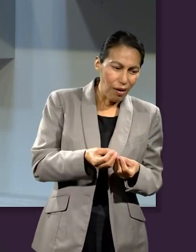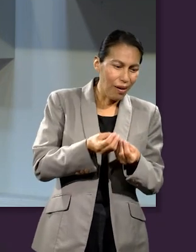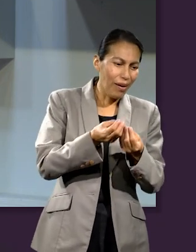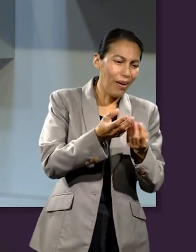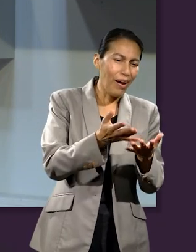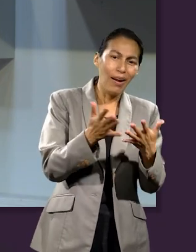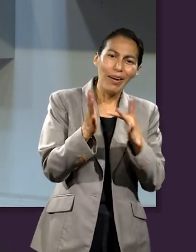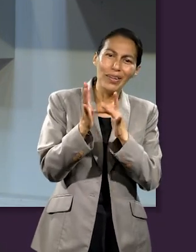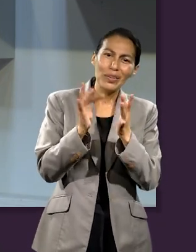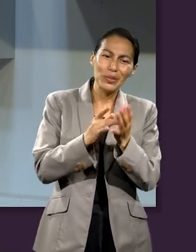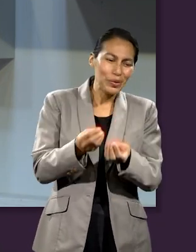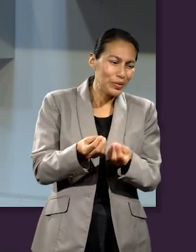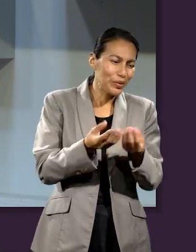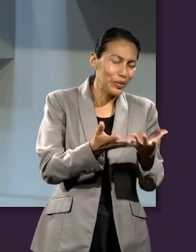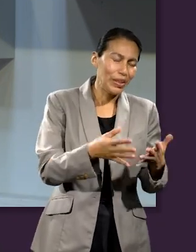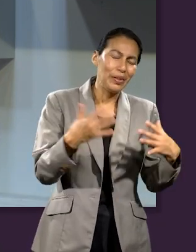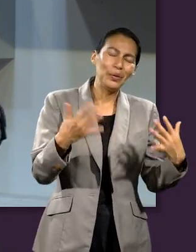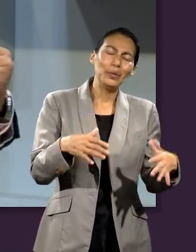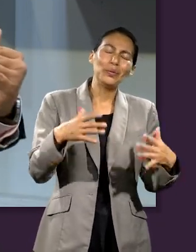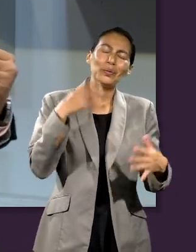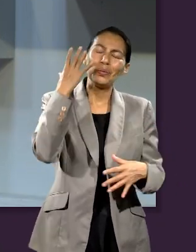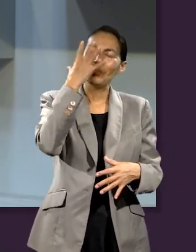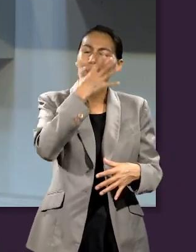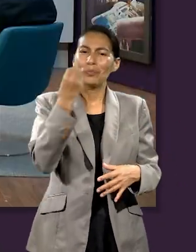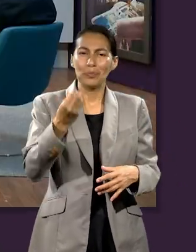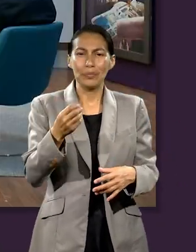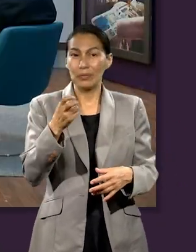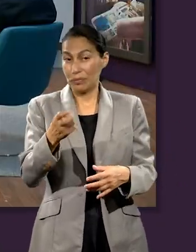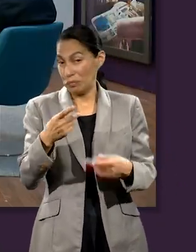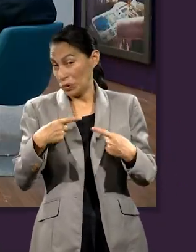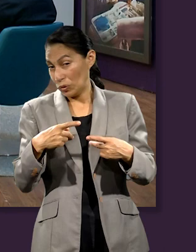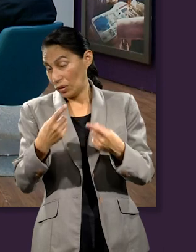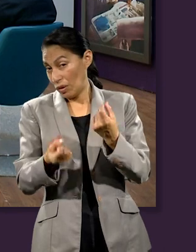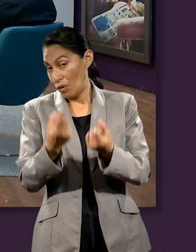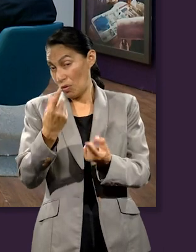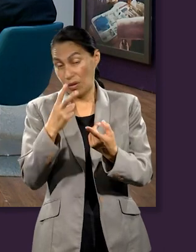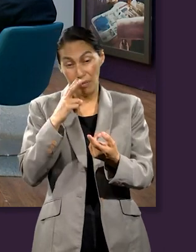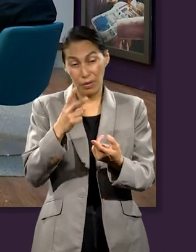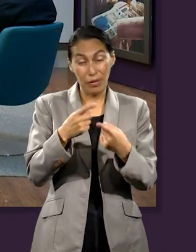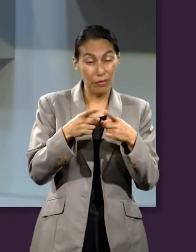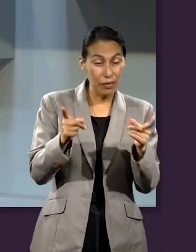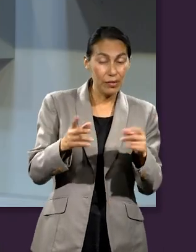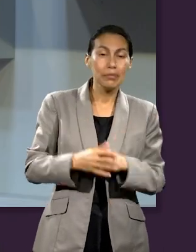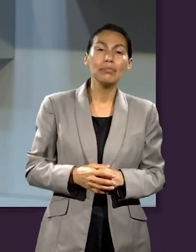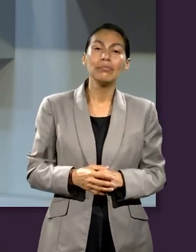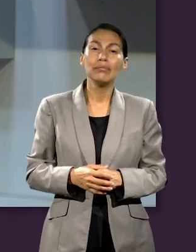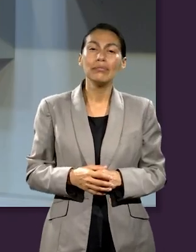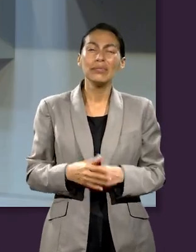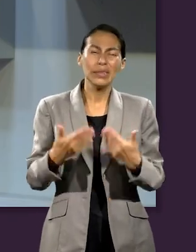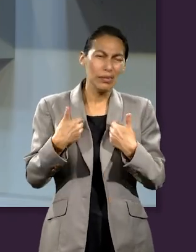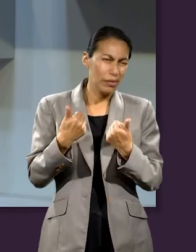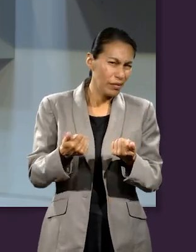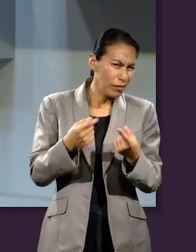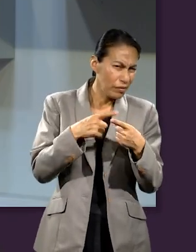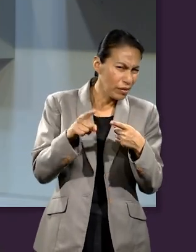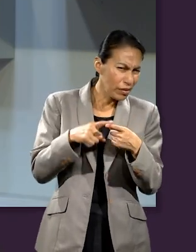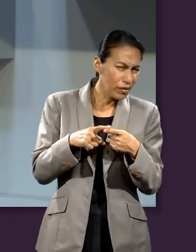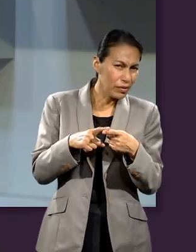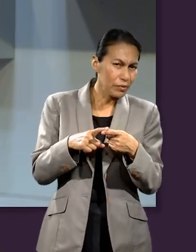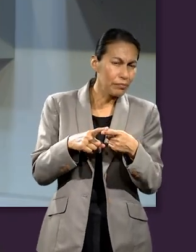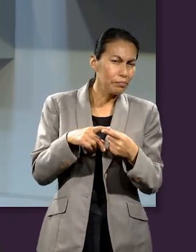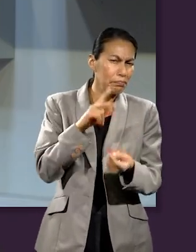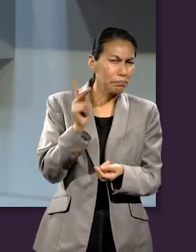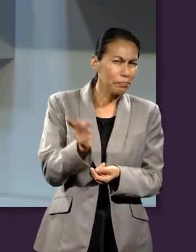a Jesús. Esa ofrenda es vista desde diferentes puntos de vista. Así que la pregunta específica sería, ¿hay